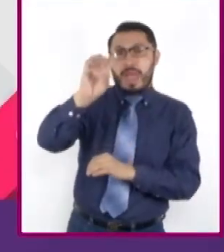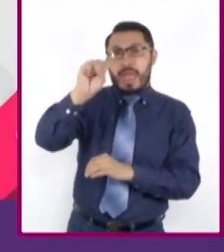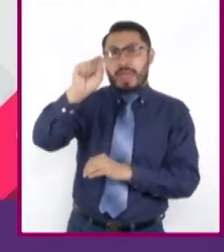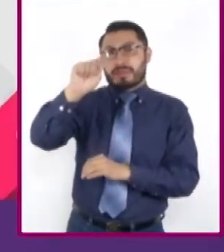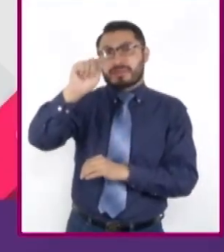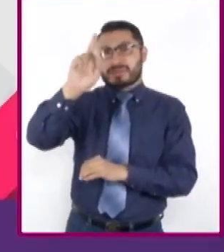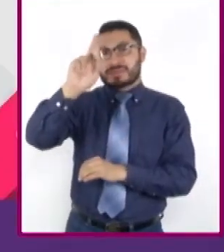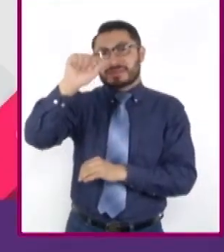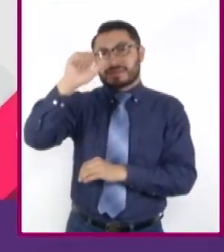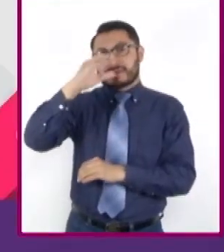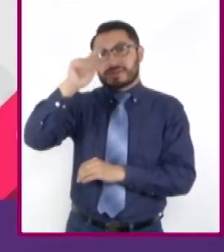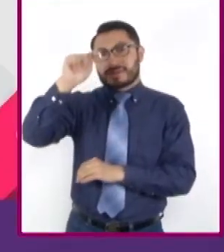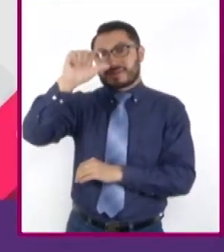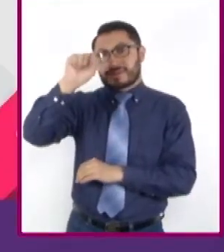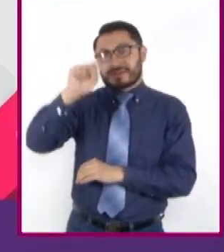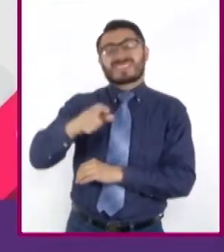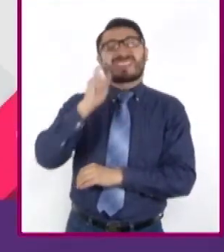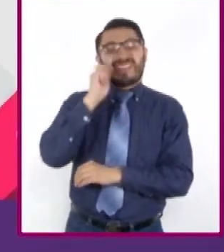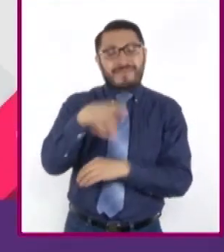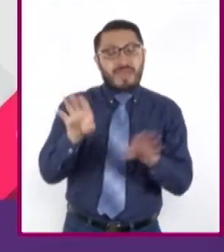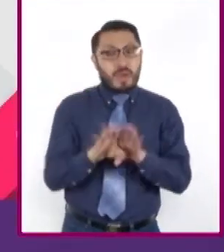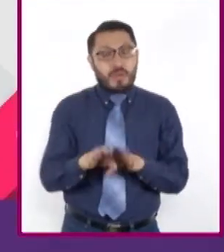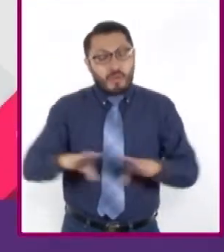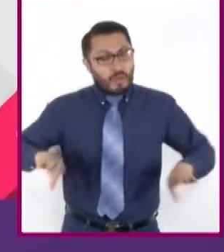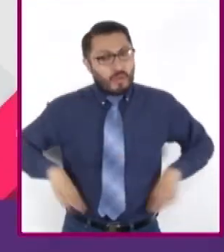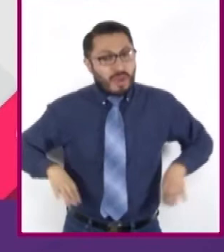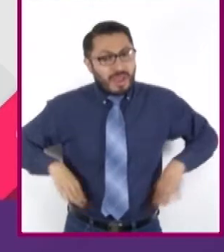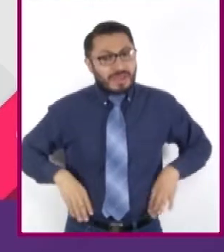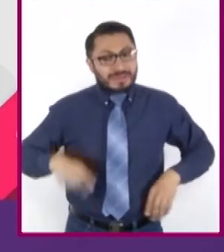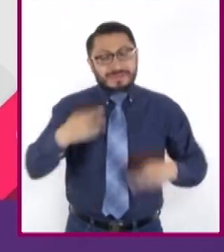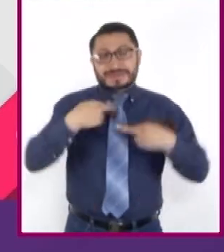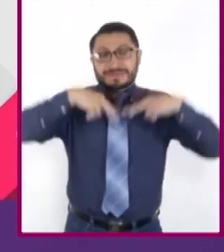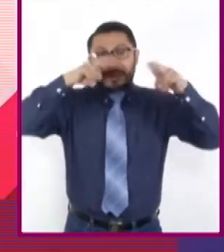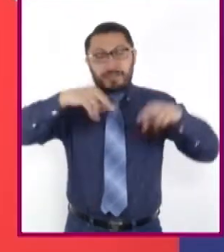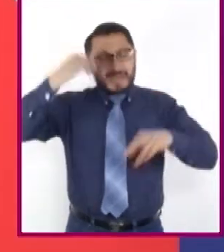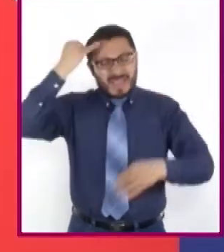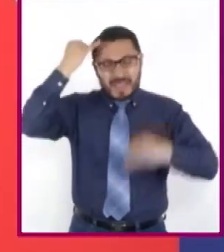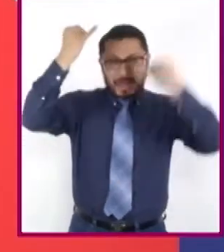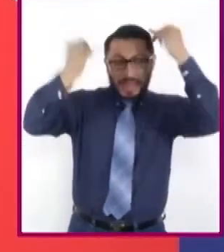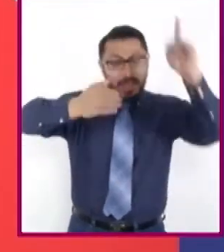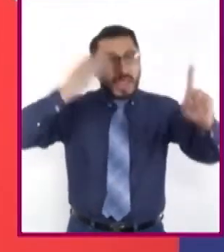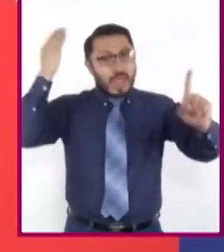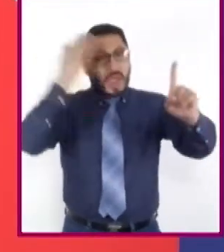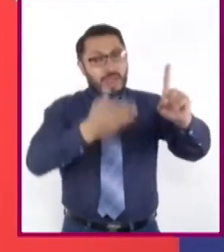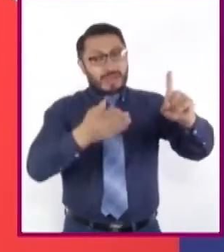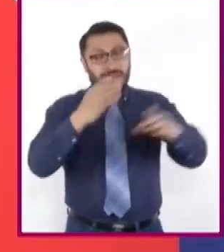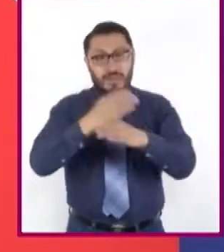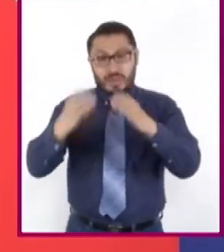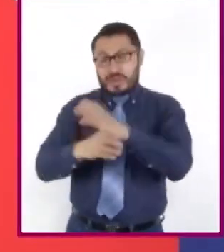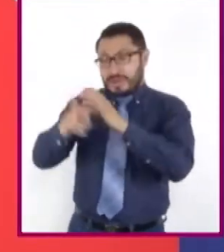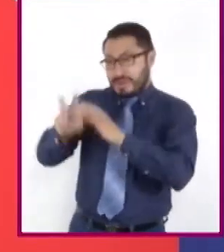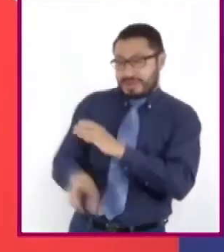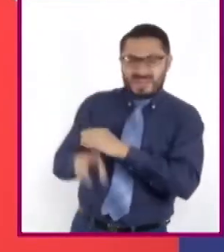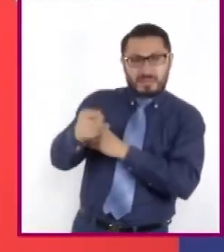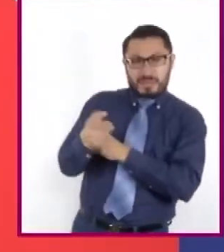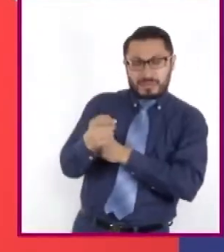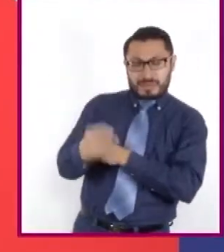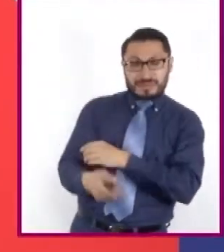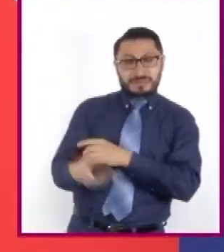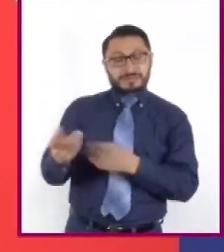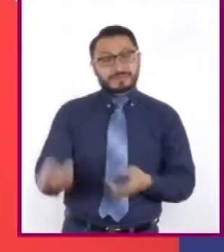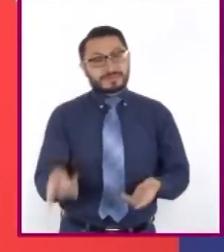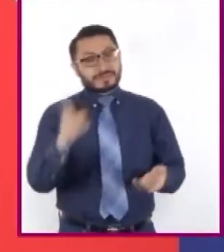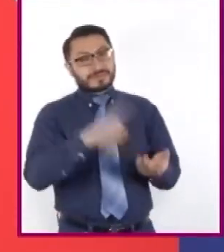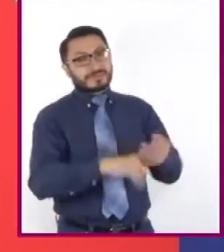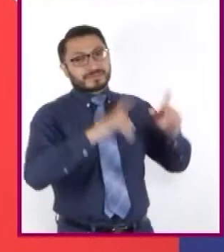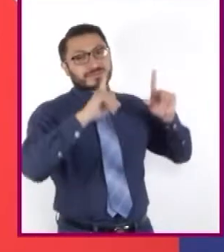elementos representan más la idea del objeto que al objeto en sí. En la pintura las formas son bidimensionales y